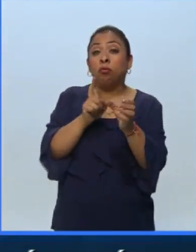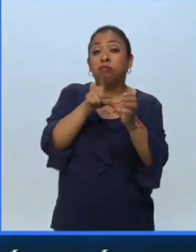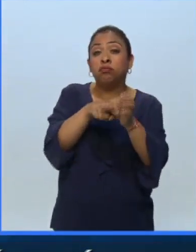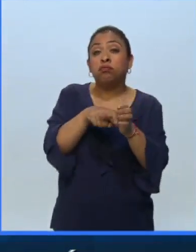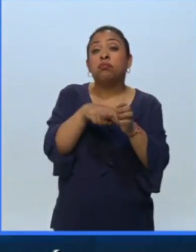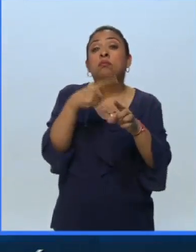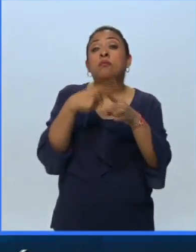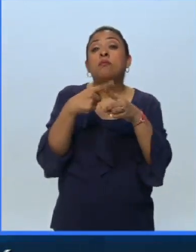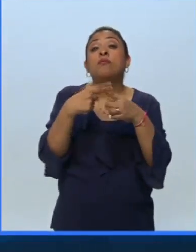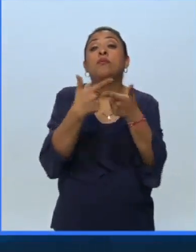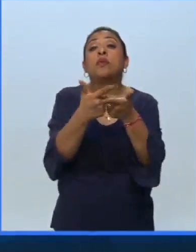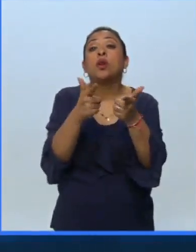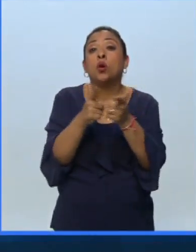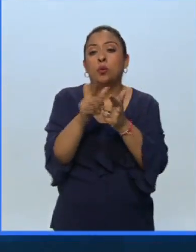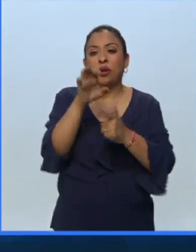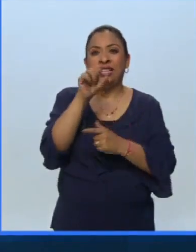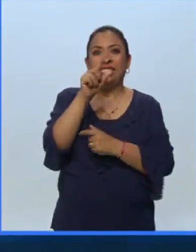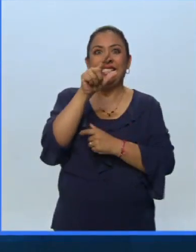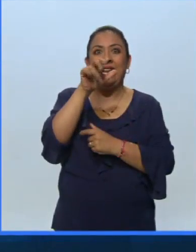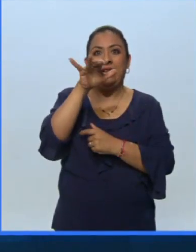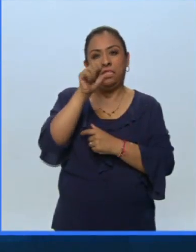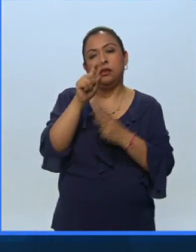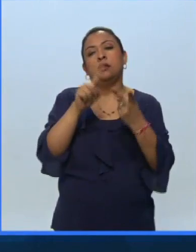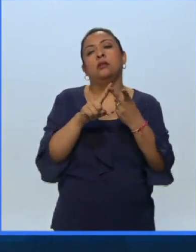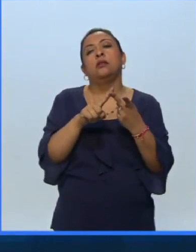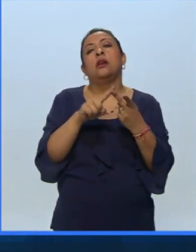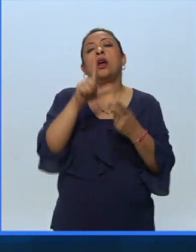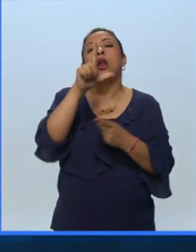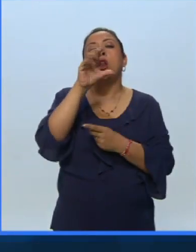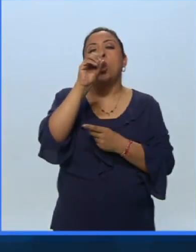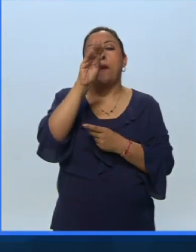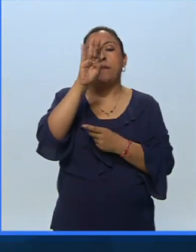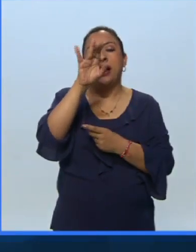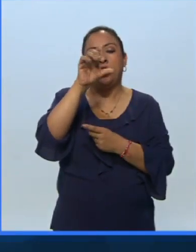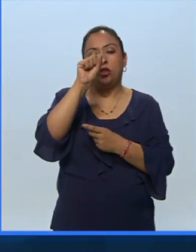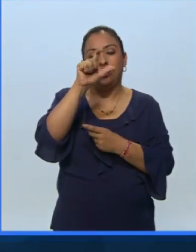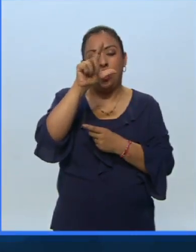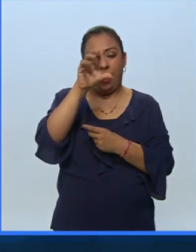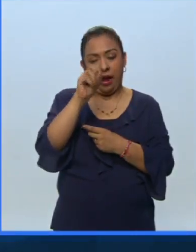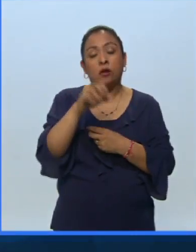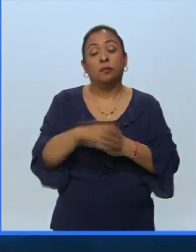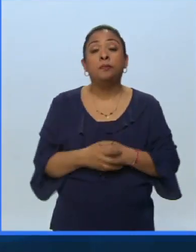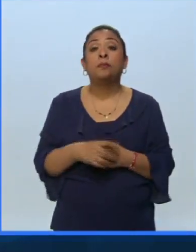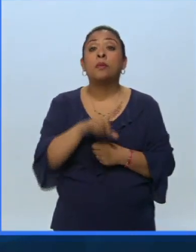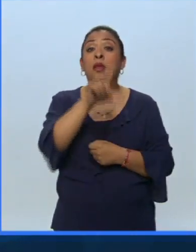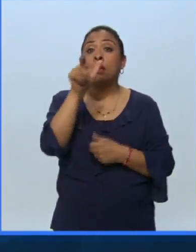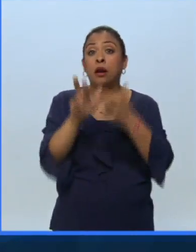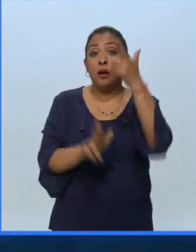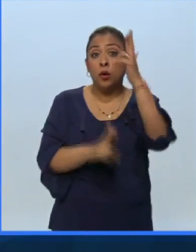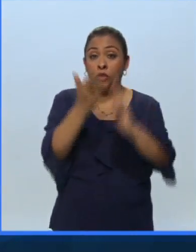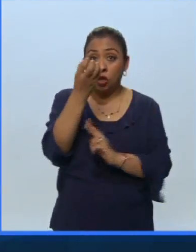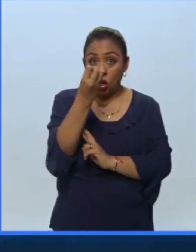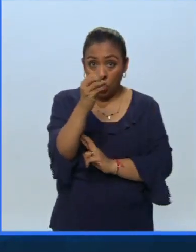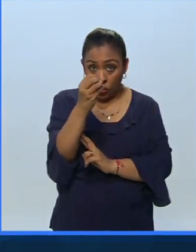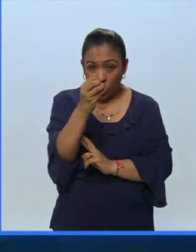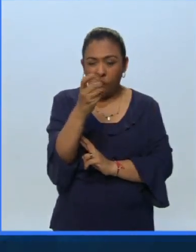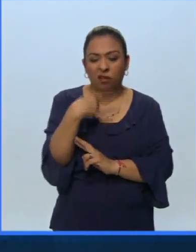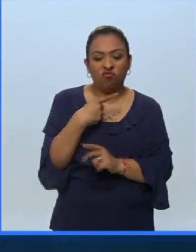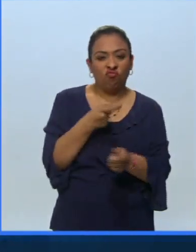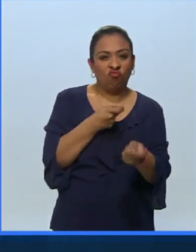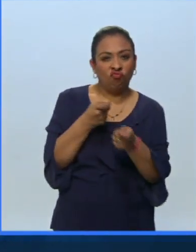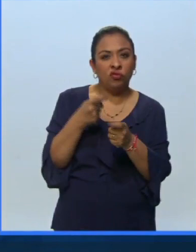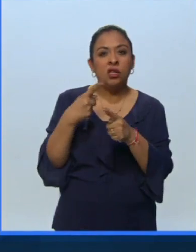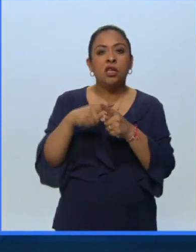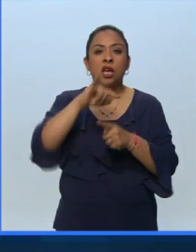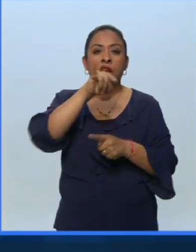grupos stalinistas por ejemplo Lombardo Soledano después de la revolución de octubre y la manipulación que